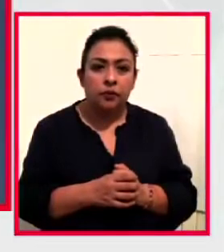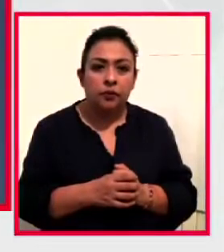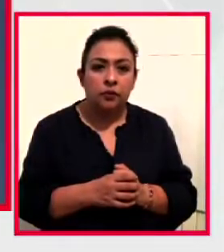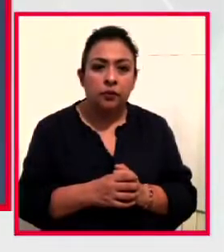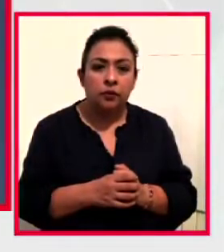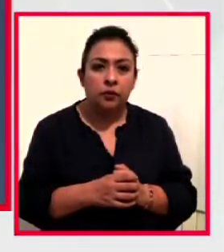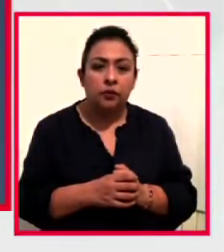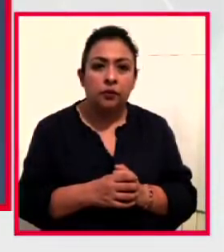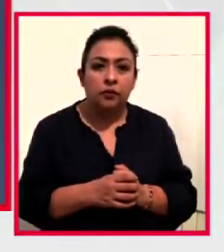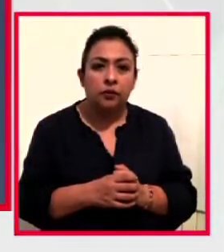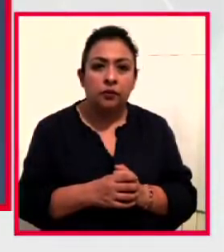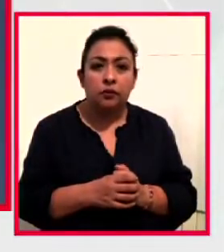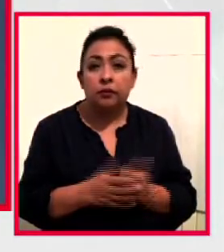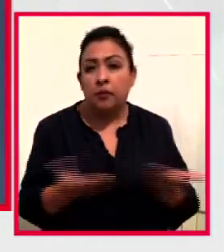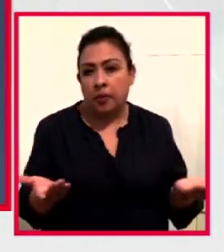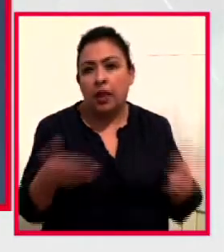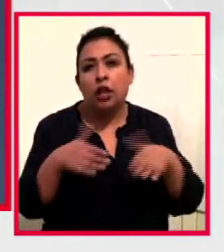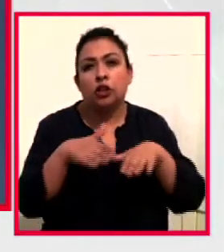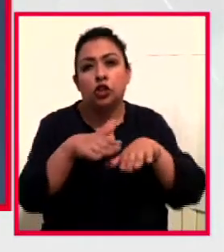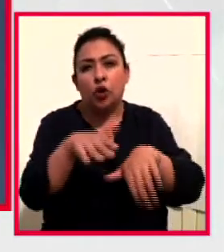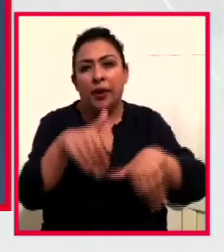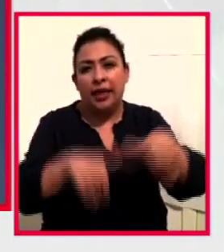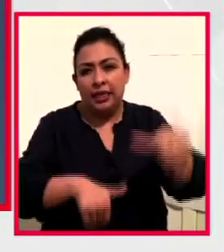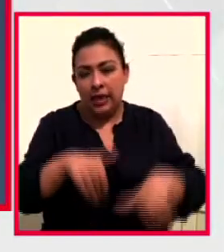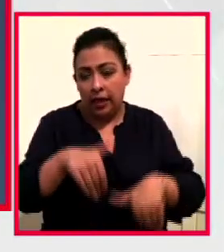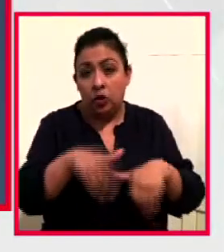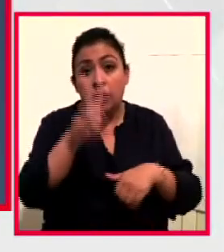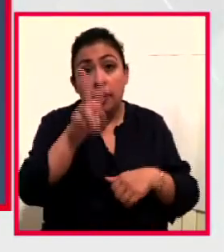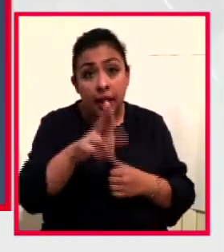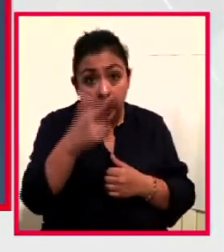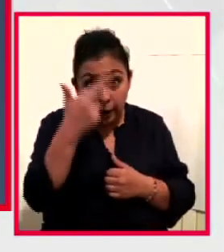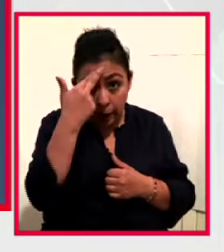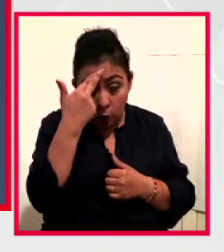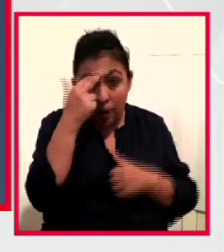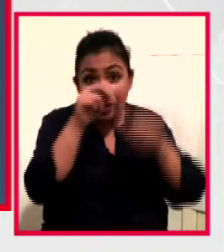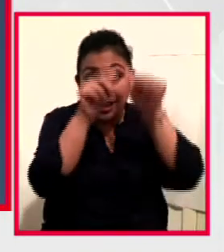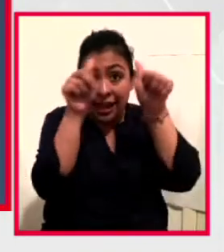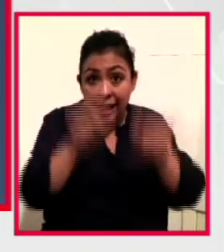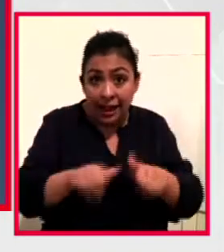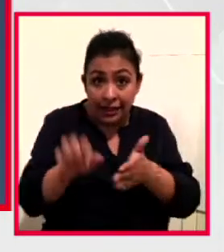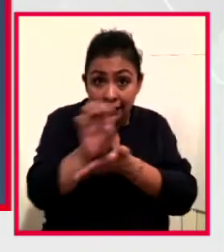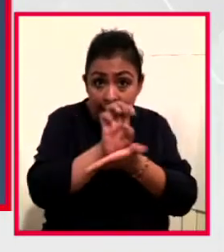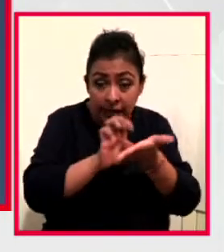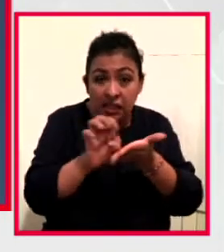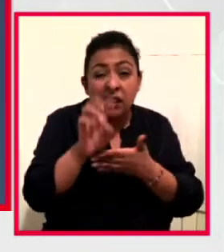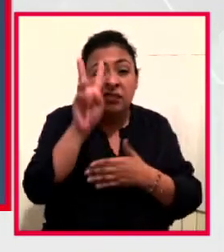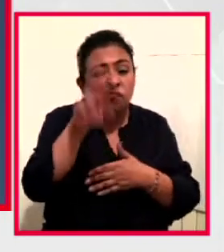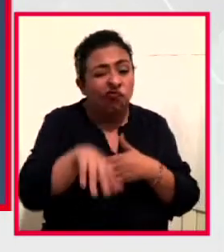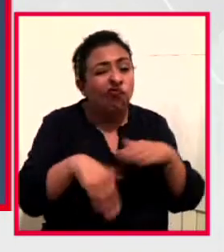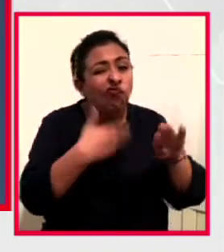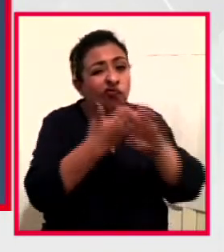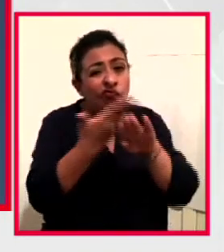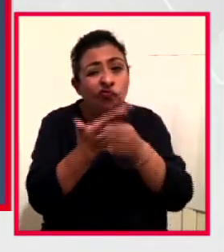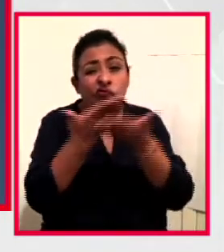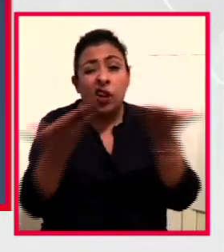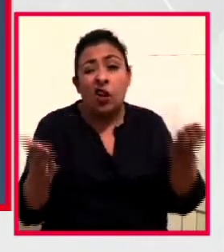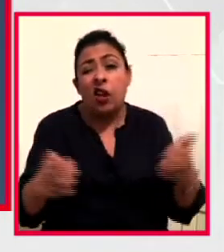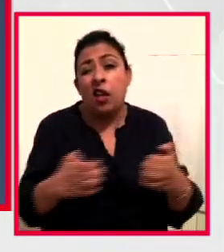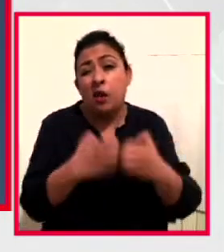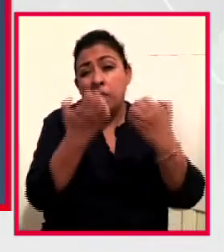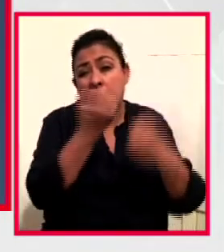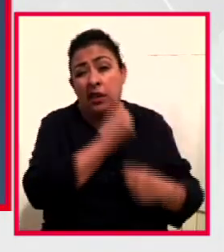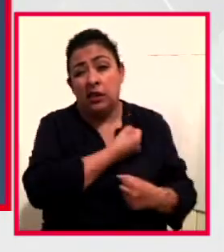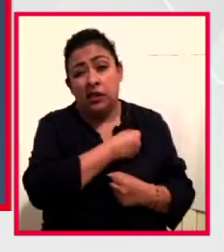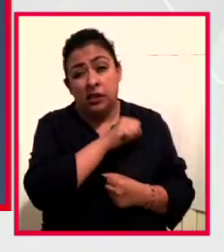Y a propósito de teatro, no debemos olvidar que las artes escénicas se han visto muy afectadas por esta crisis sanitaria que vivimos.